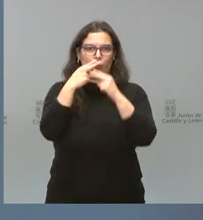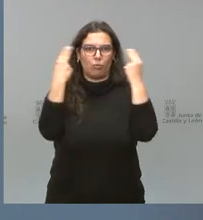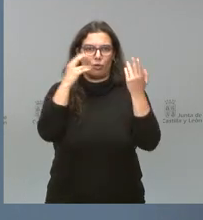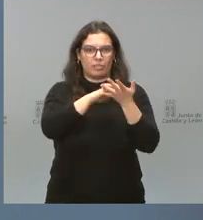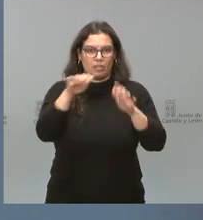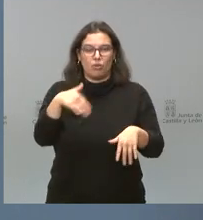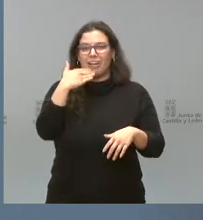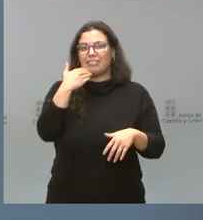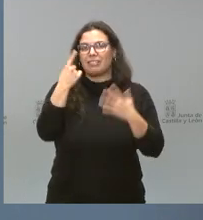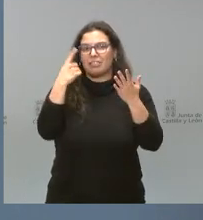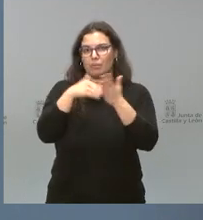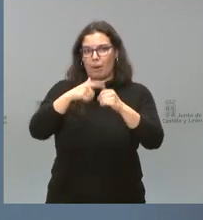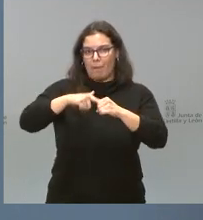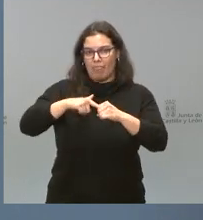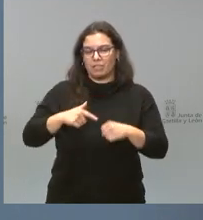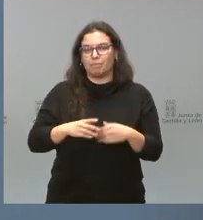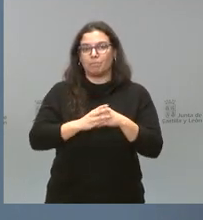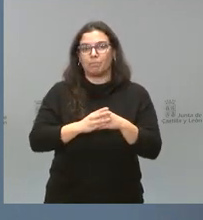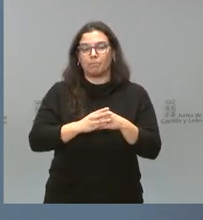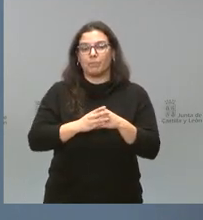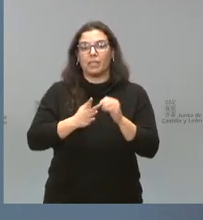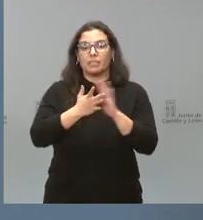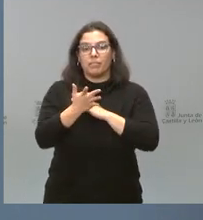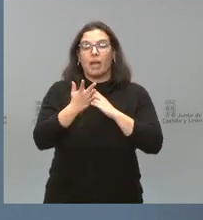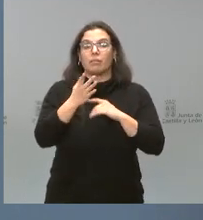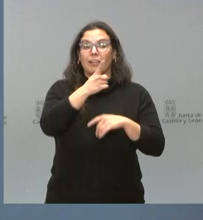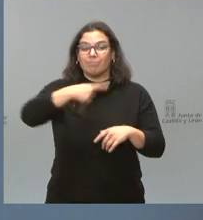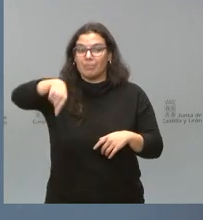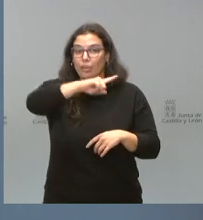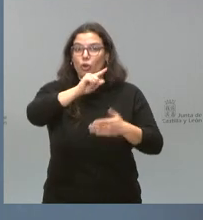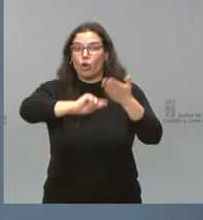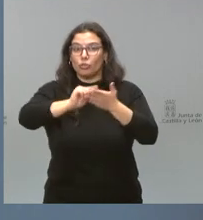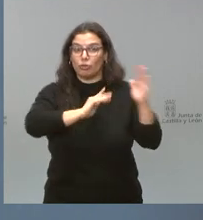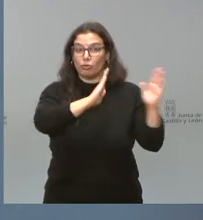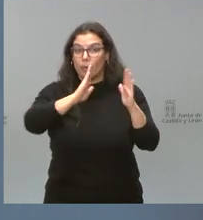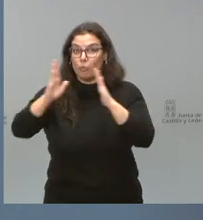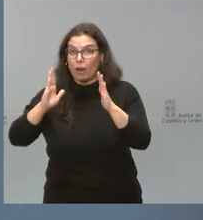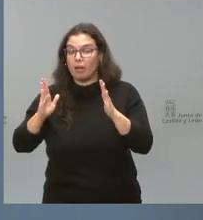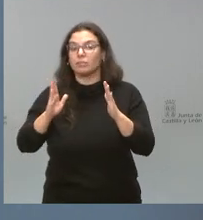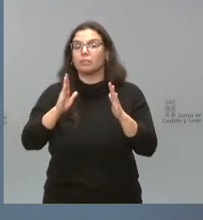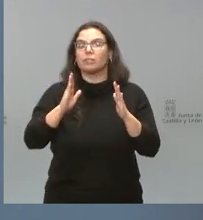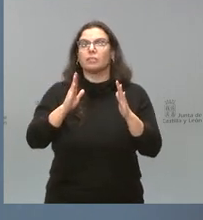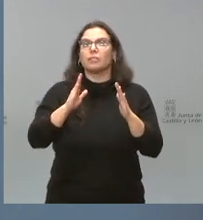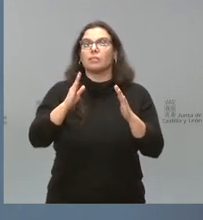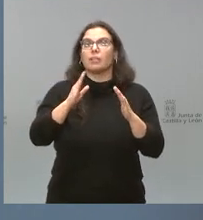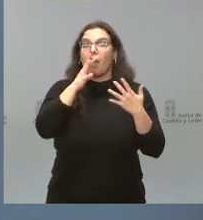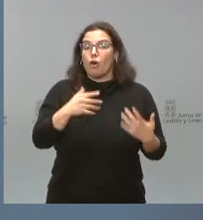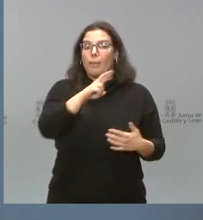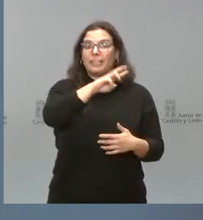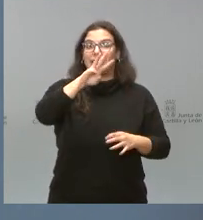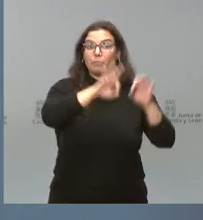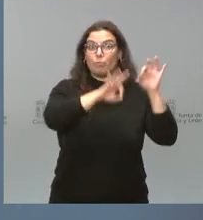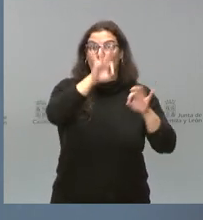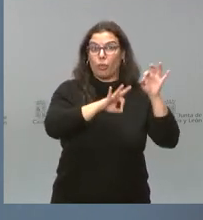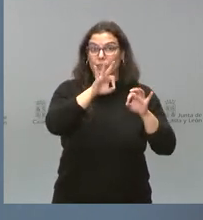casi 6.000 plazas. Y de esta forma, la temporalidad prevista en nuestra comunidad autónoma pasará del 23% actual al